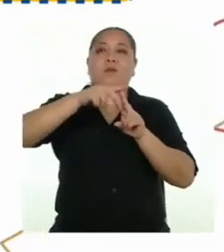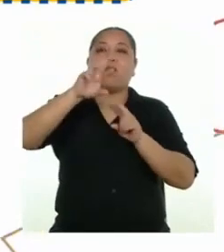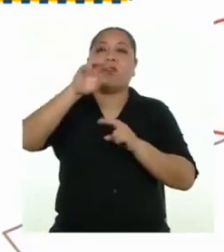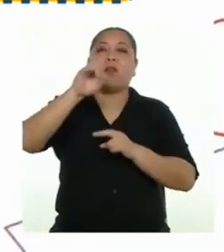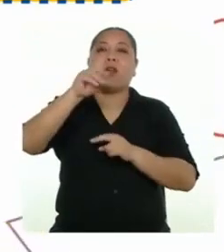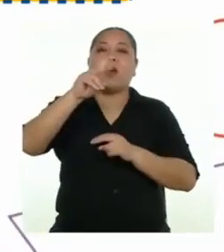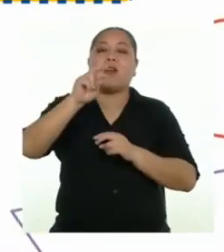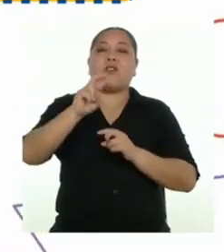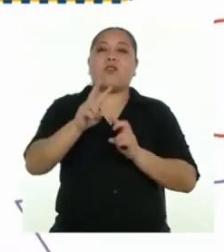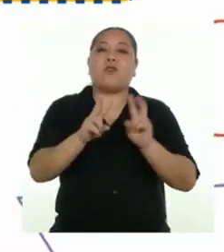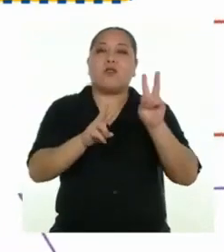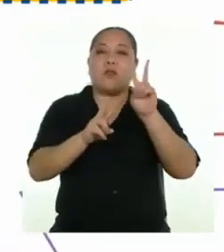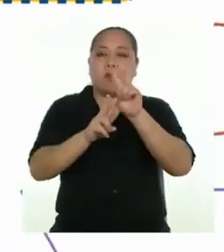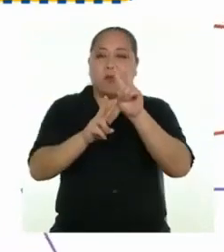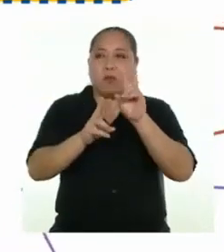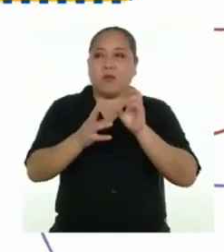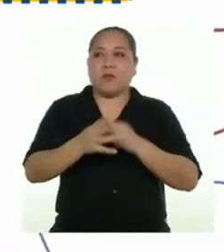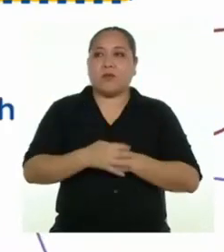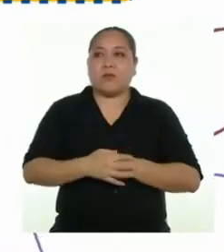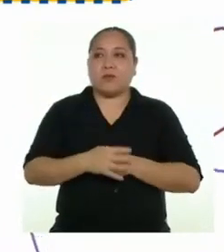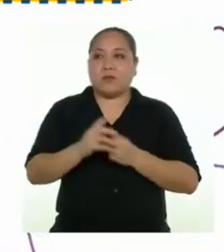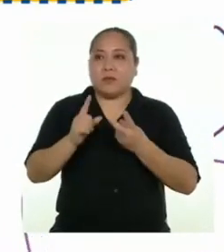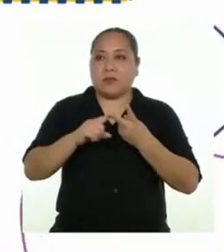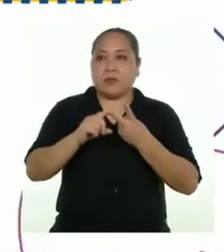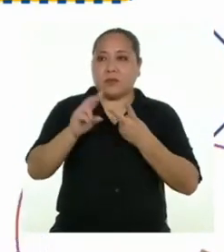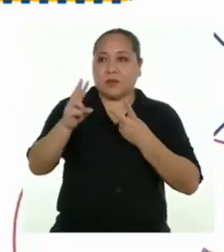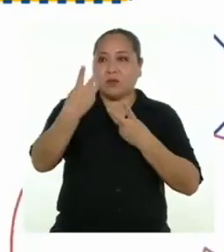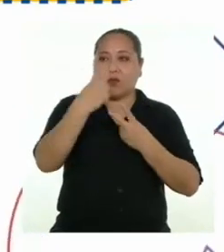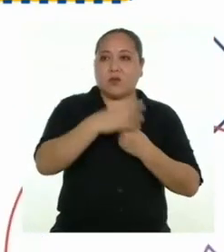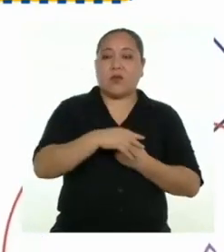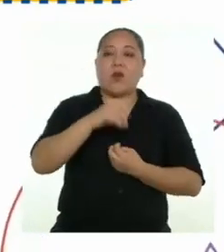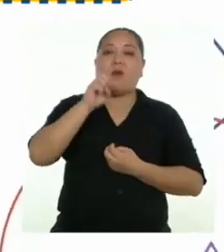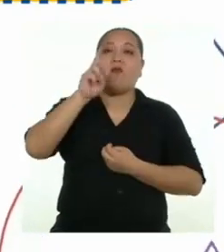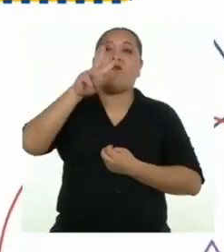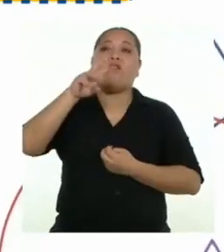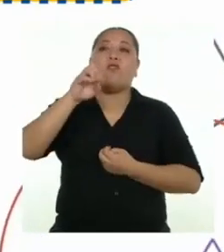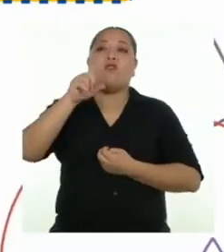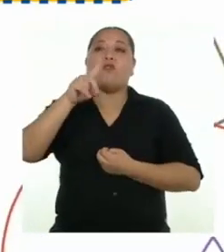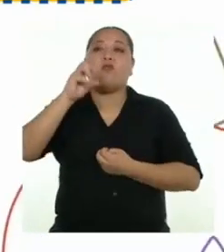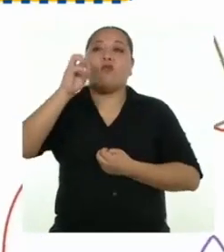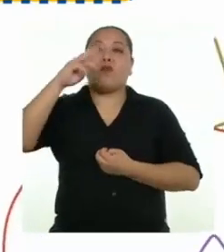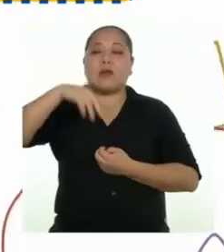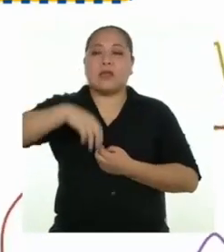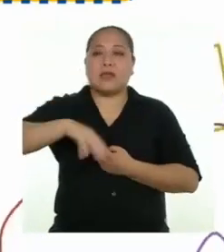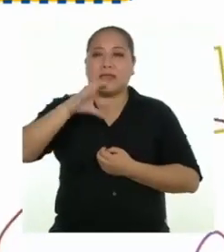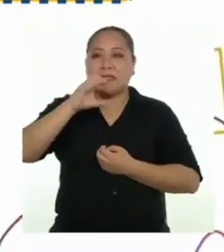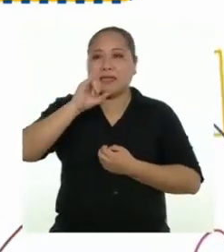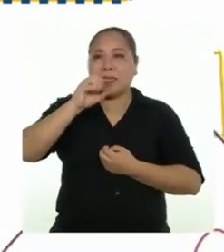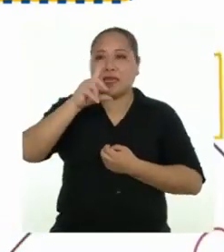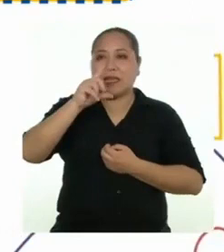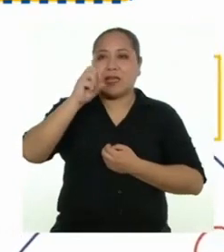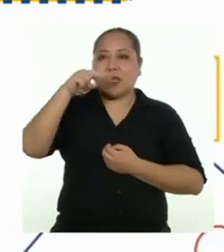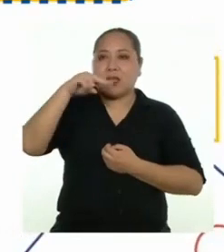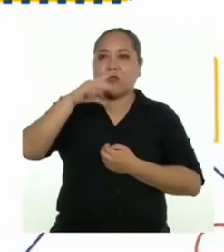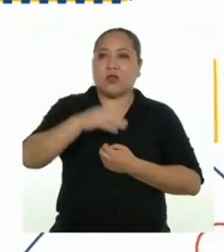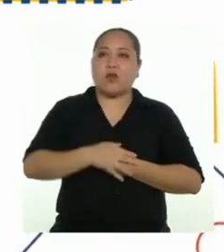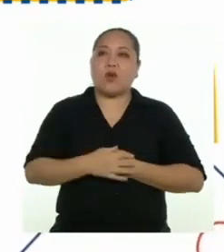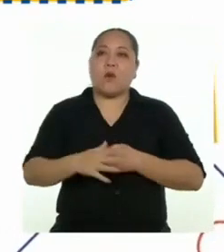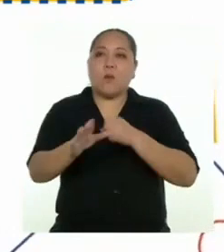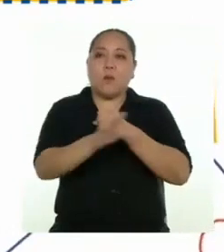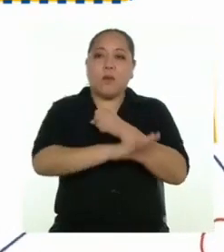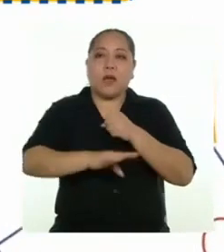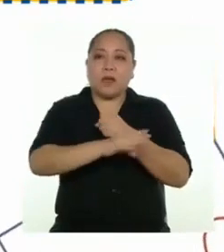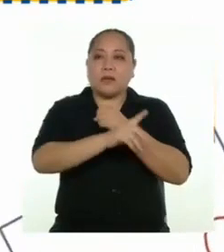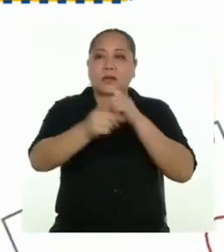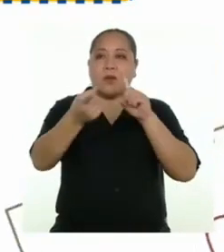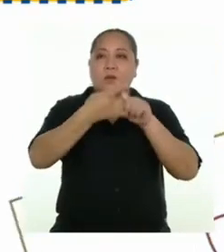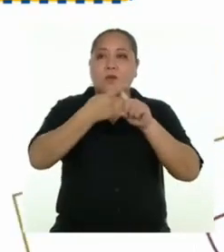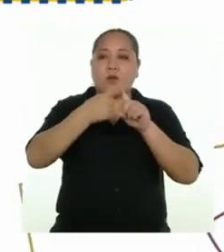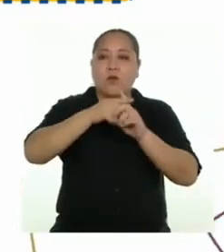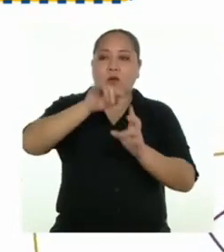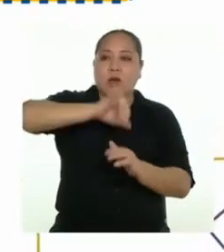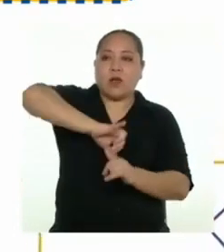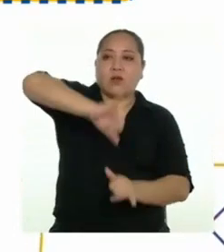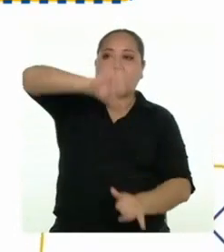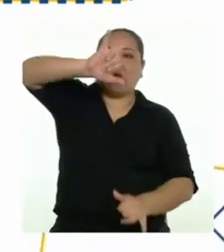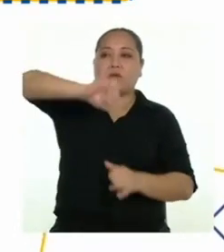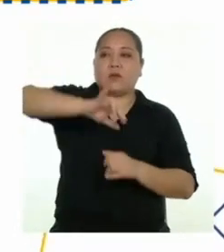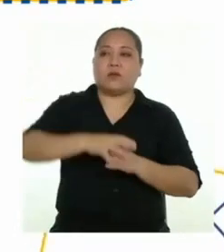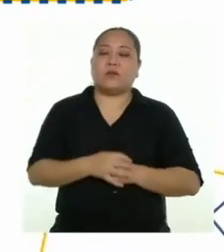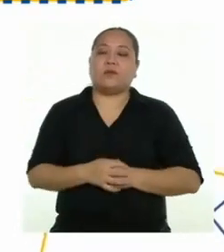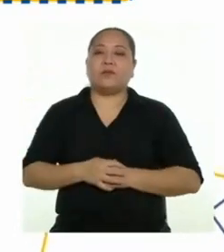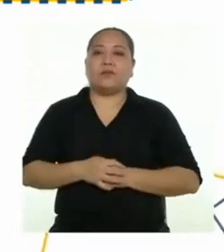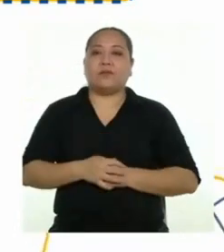elevado al cuadrado. Y segundo, el volumen del cilindro, que equivale al área de su base multiplicado por su altura.